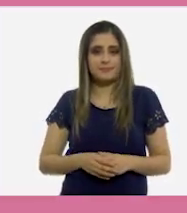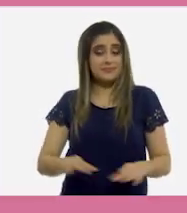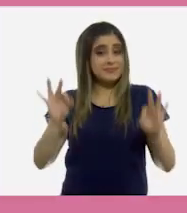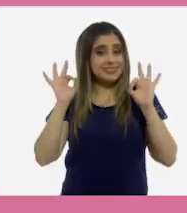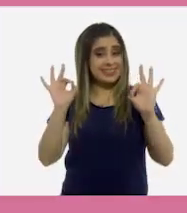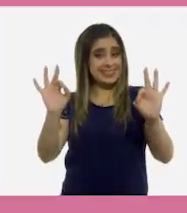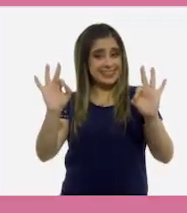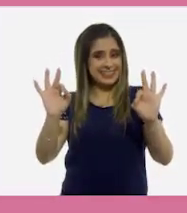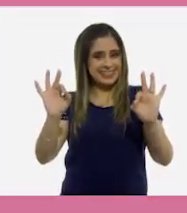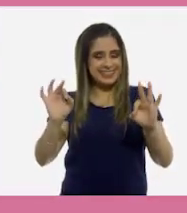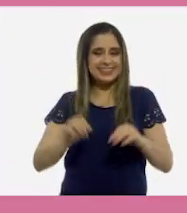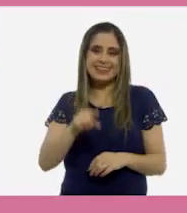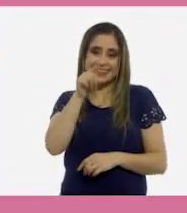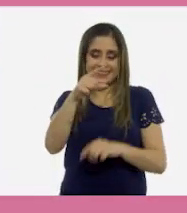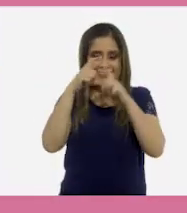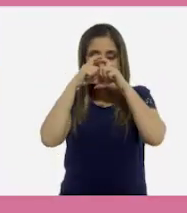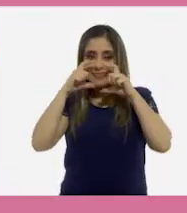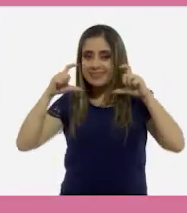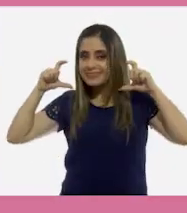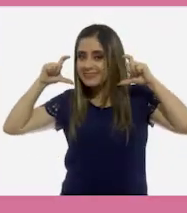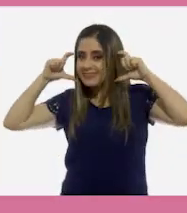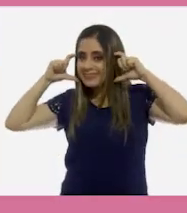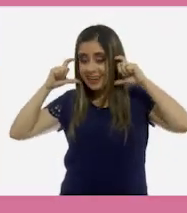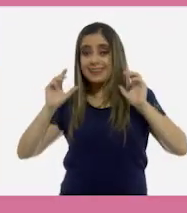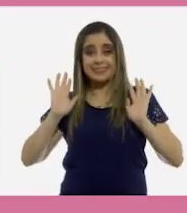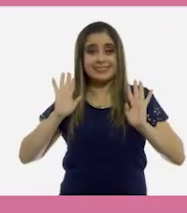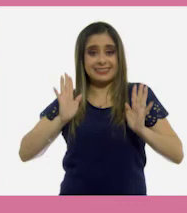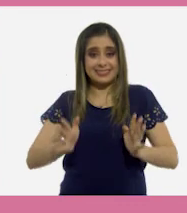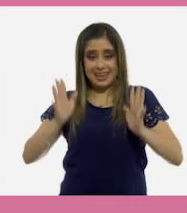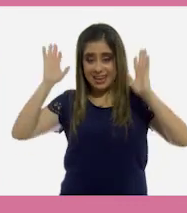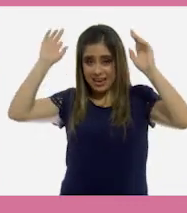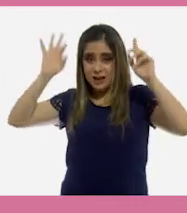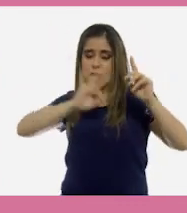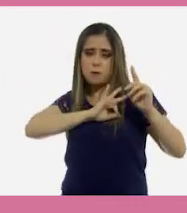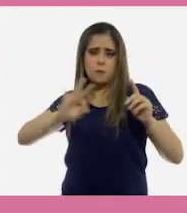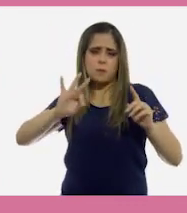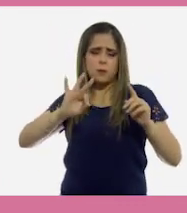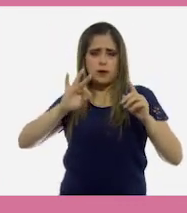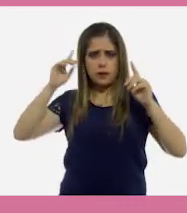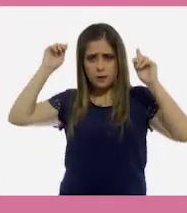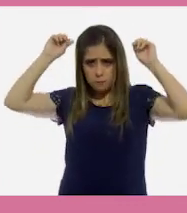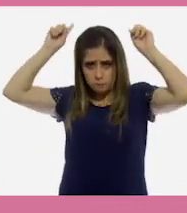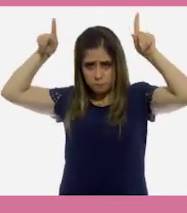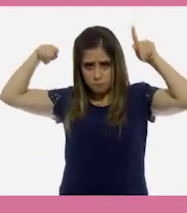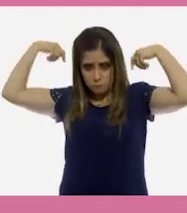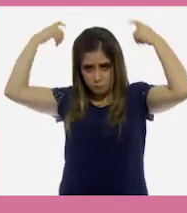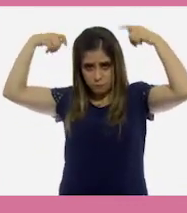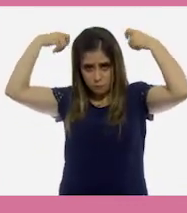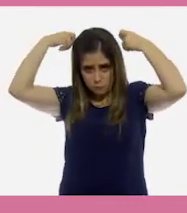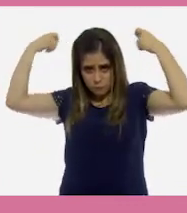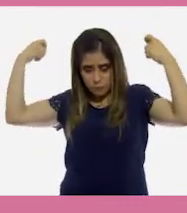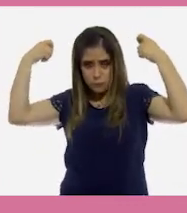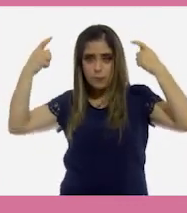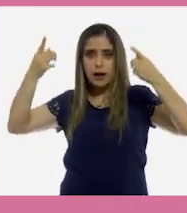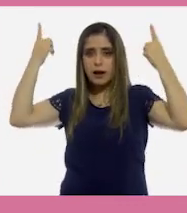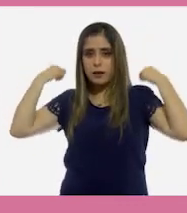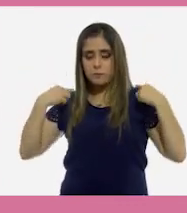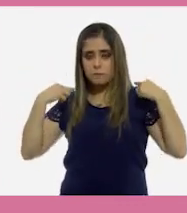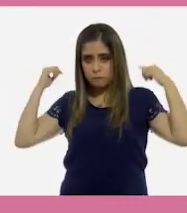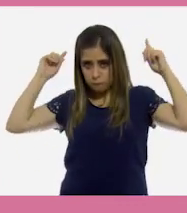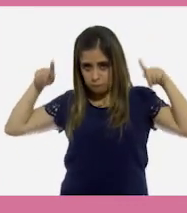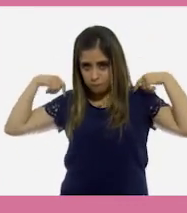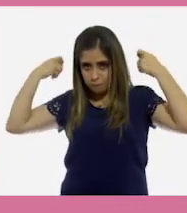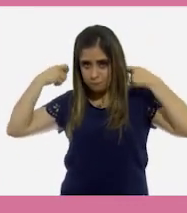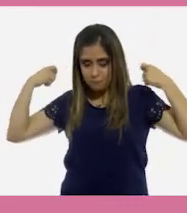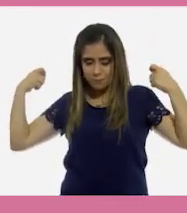¡Listo! Ya tienes un cubrebocas con dos pares de cuerdas. Para colocártelo, deberás amarrar